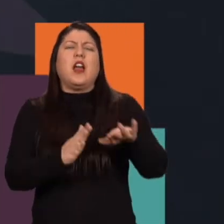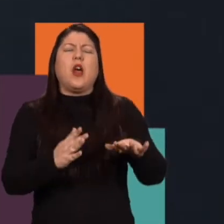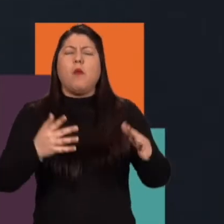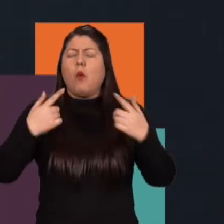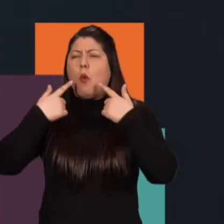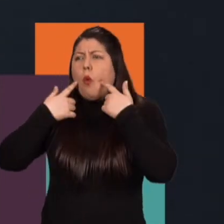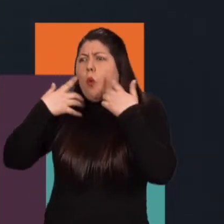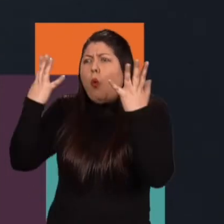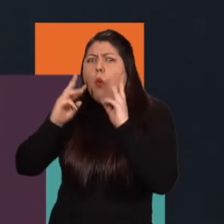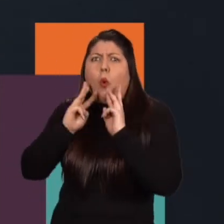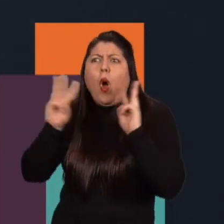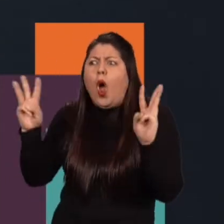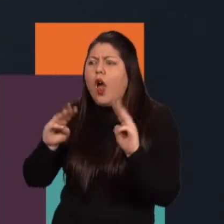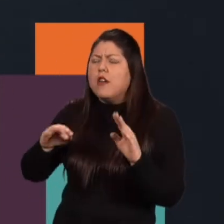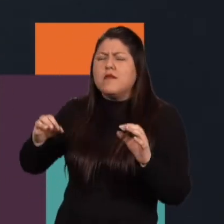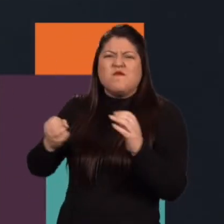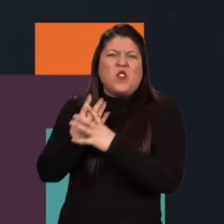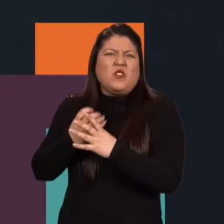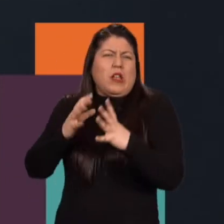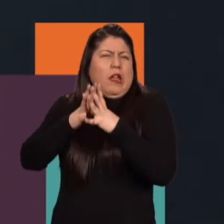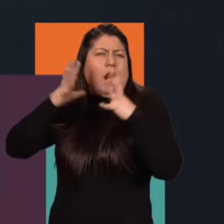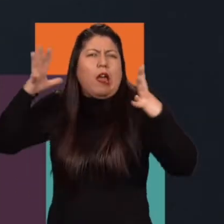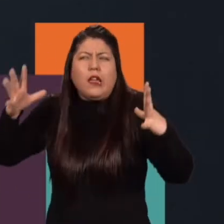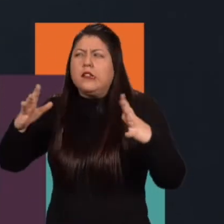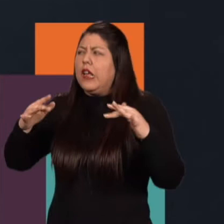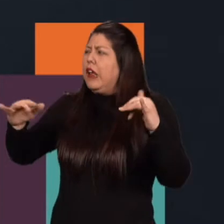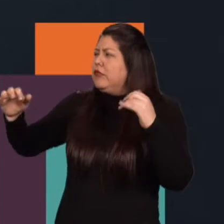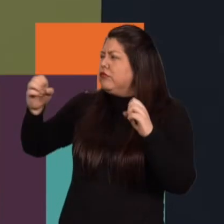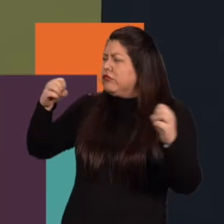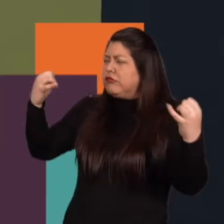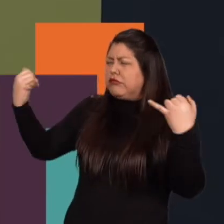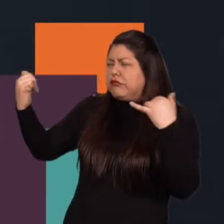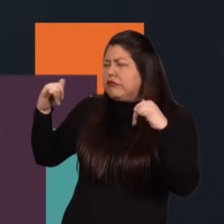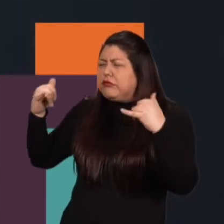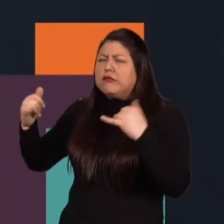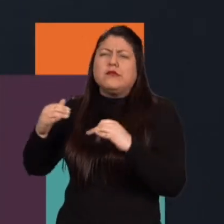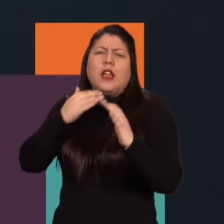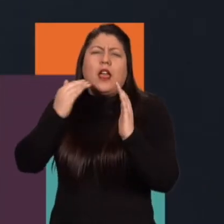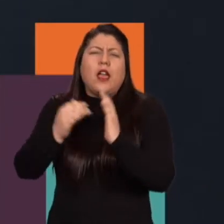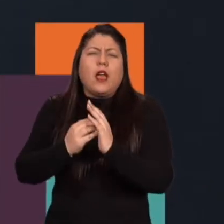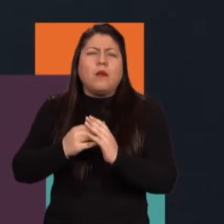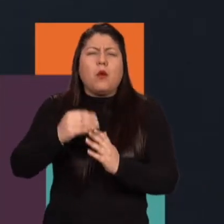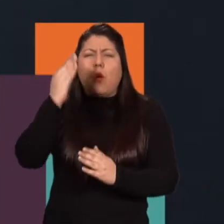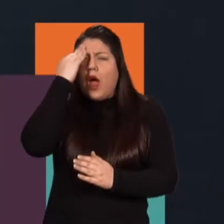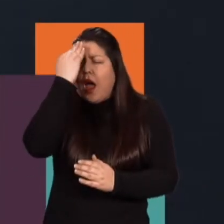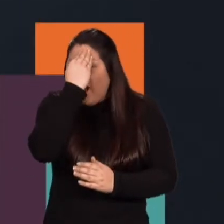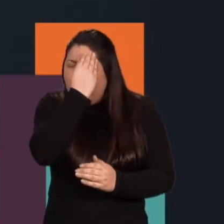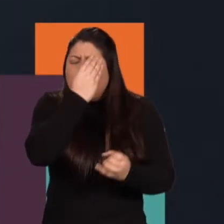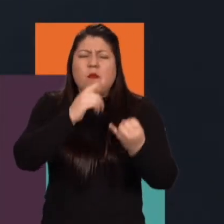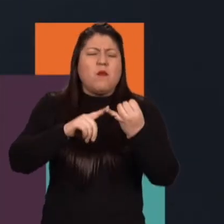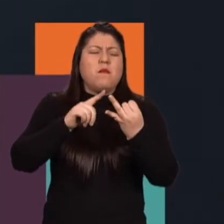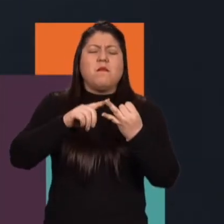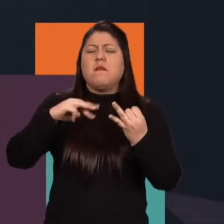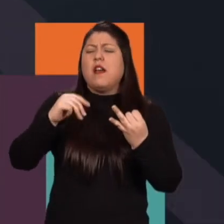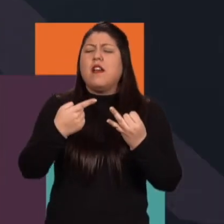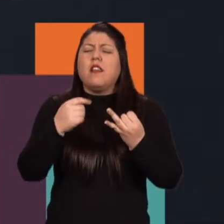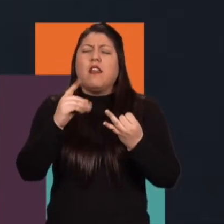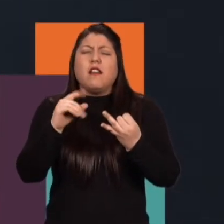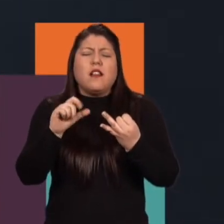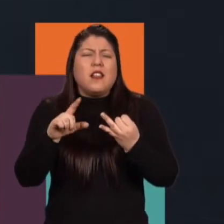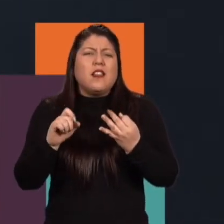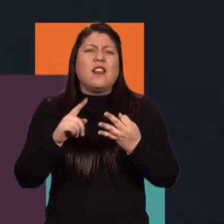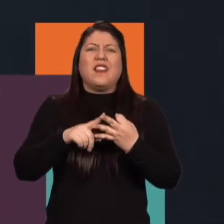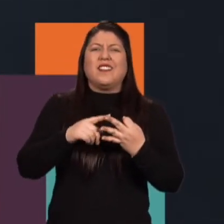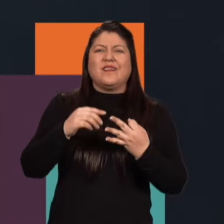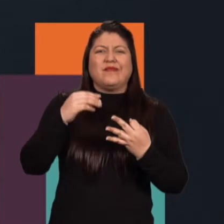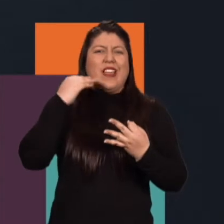que exigen, digamos, producciones mucho más grandes como Escobar el Patrón del Mal, como Magdalena, como La Reina